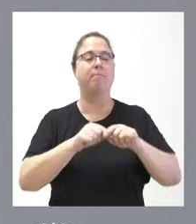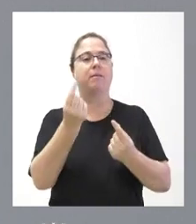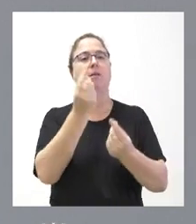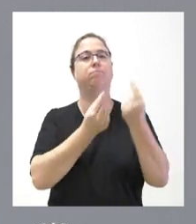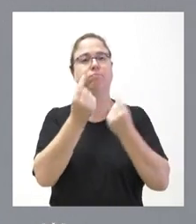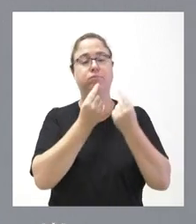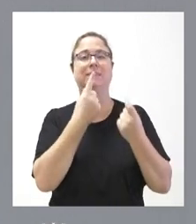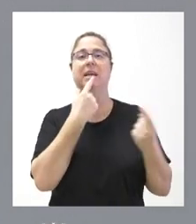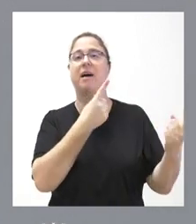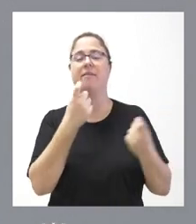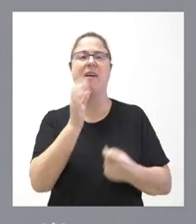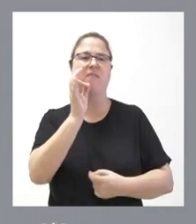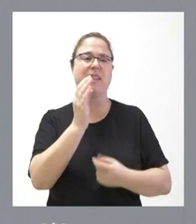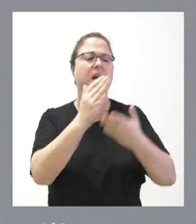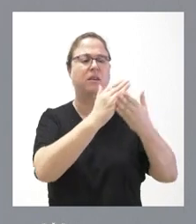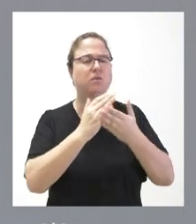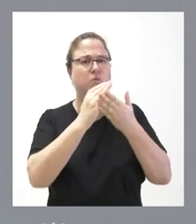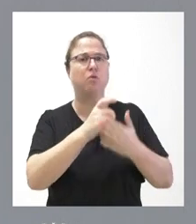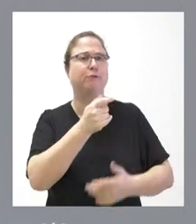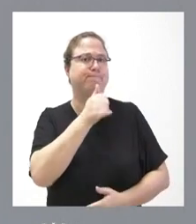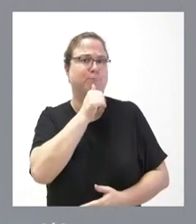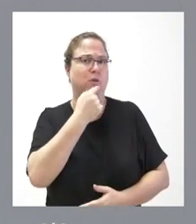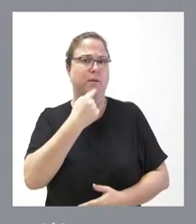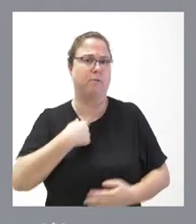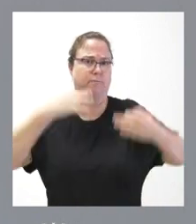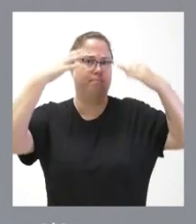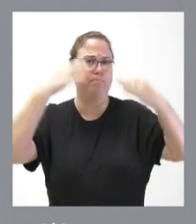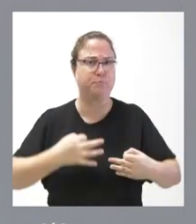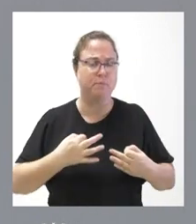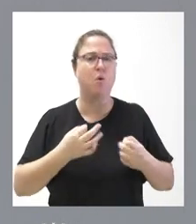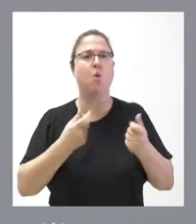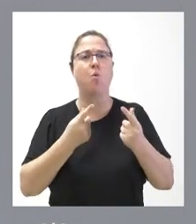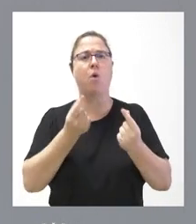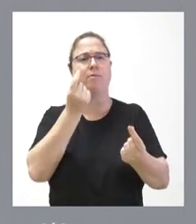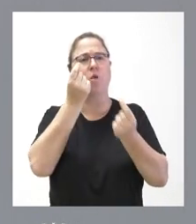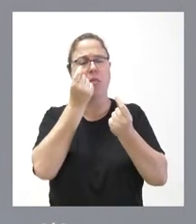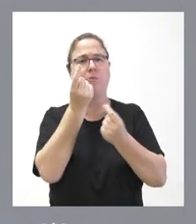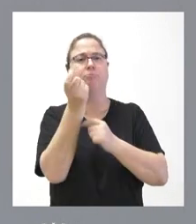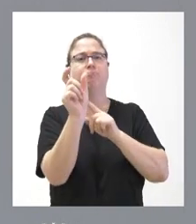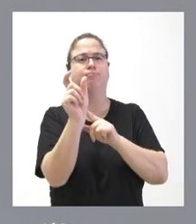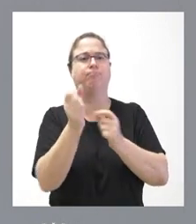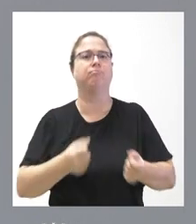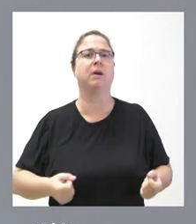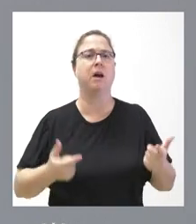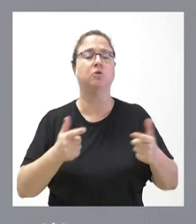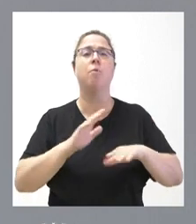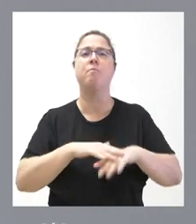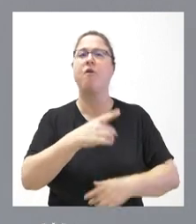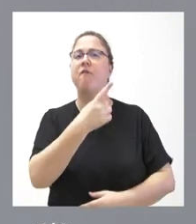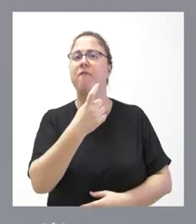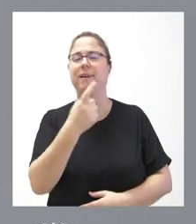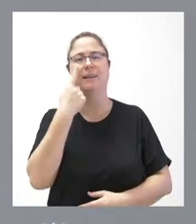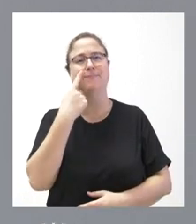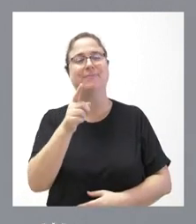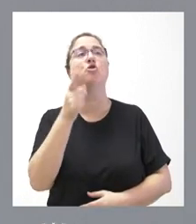Es verdad que los estudios todavía no los han cuantificado con precisión que supondría, pero también hay que tener en cuenta que no se trata de